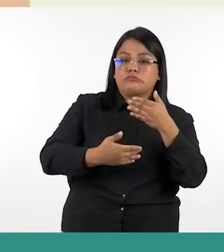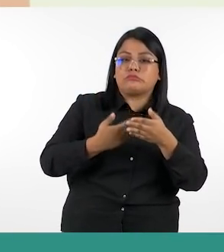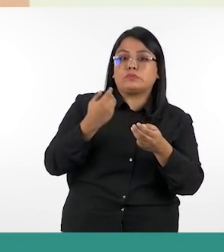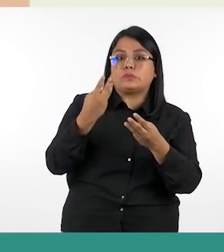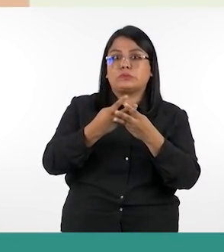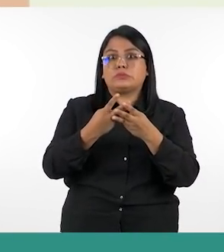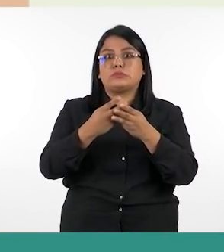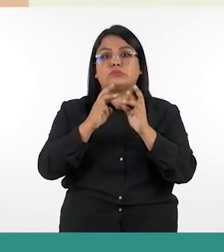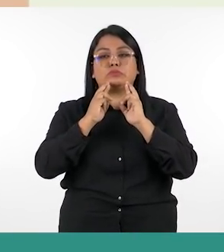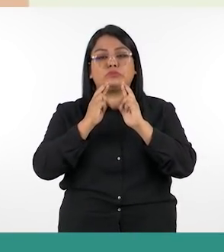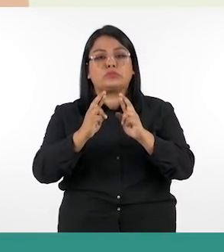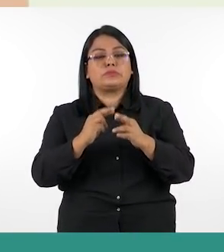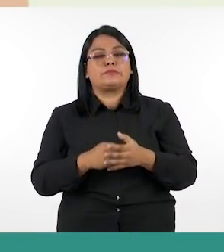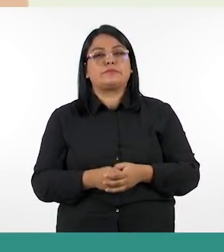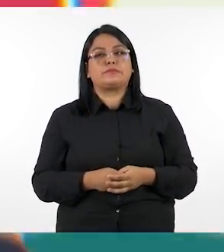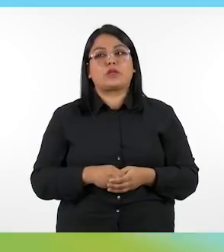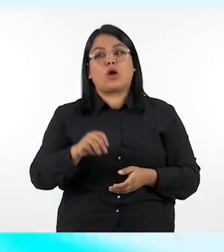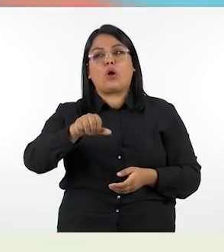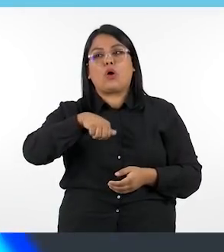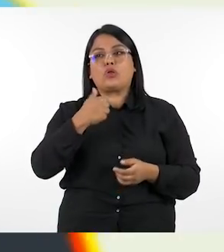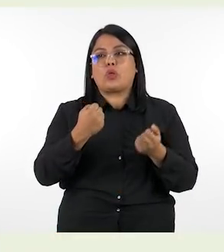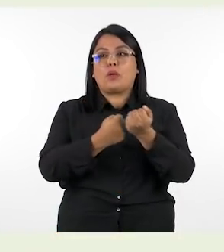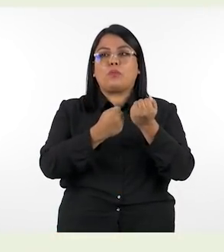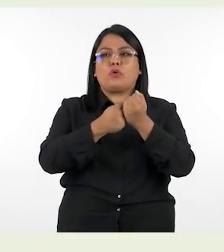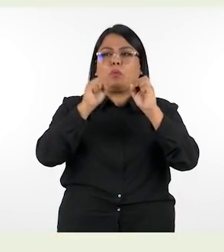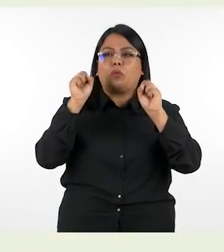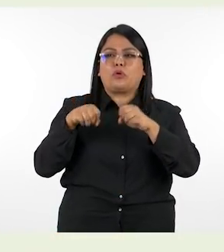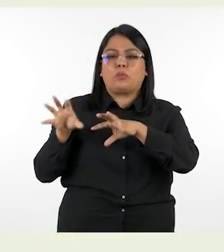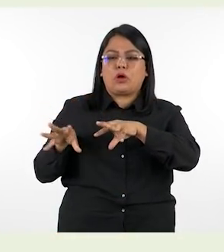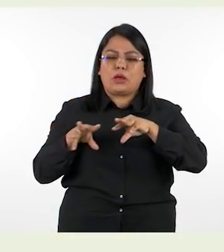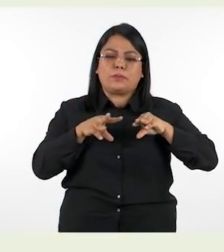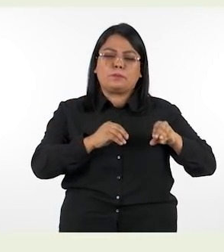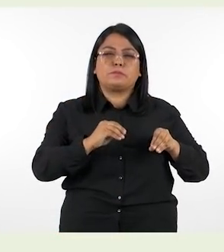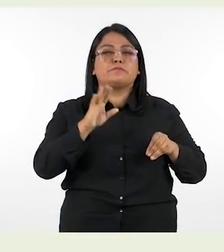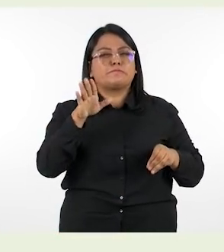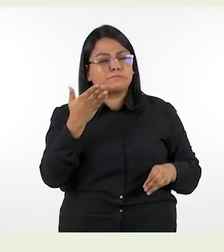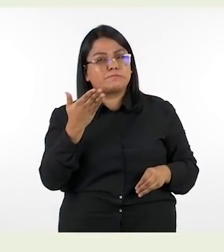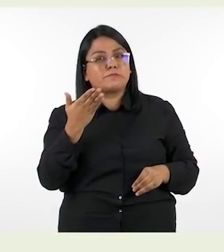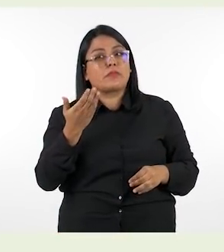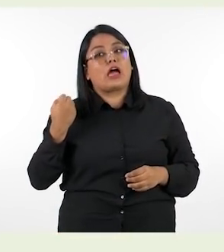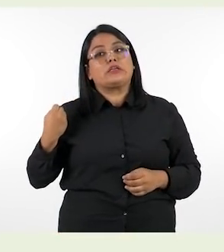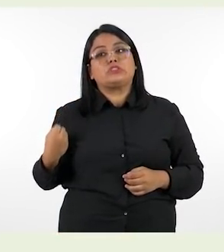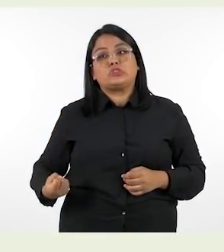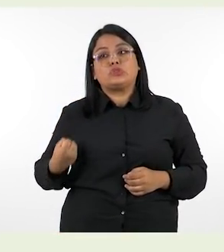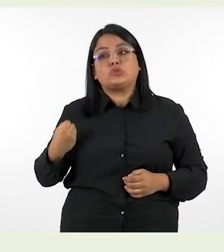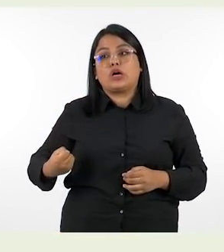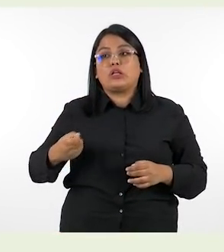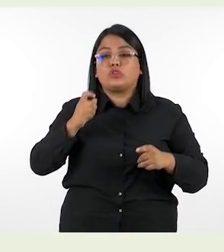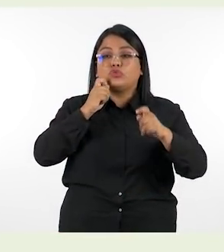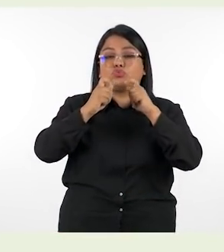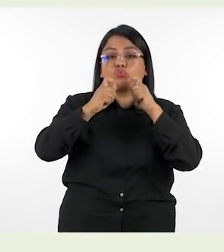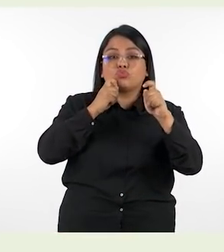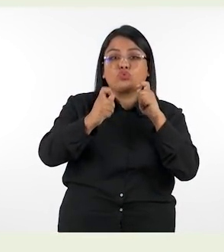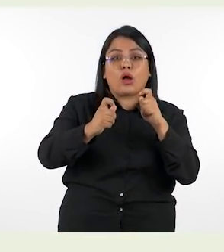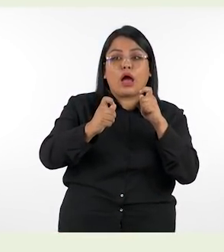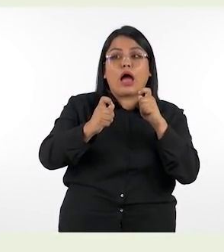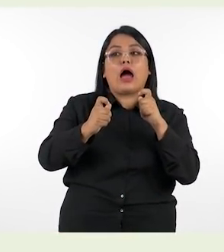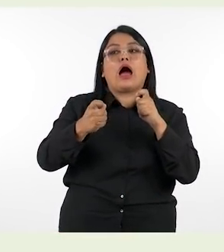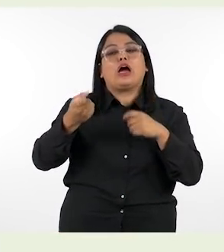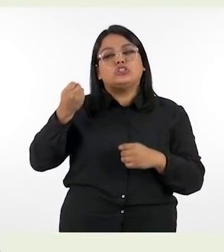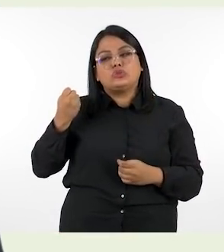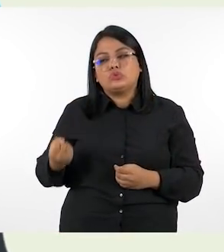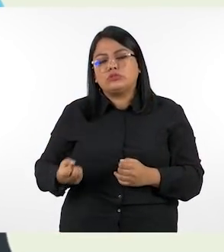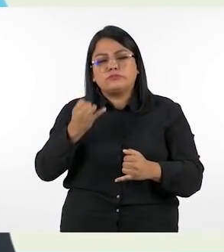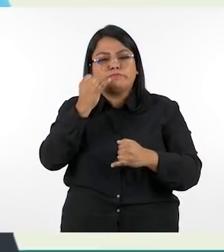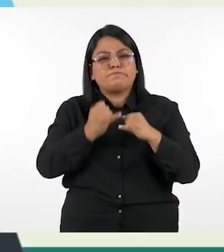el proceso realizado otro apoyo que podemos implementar son los estudiantes tutores aquellos